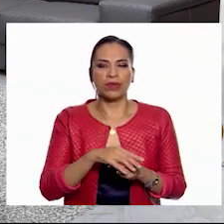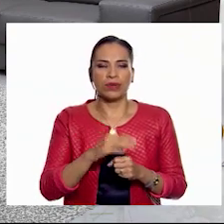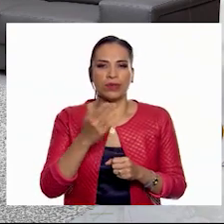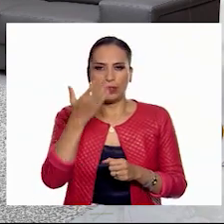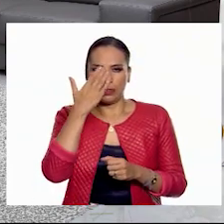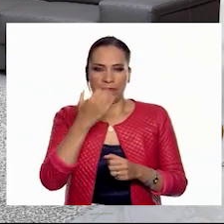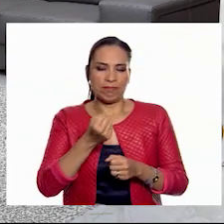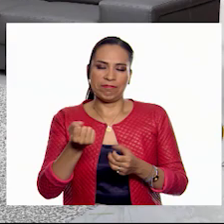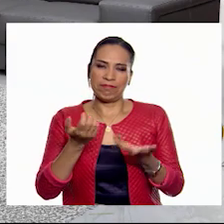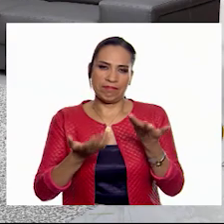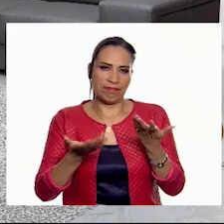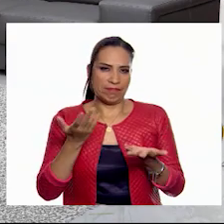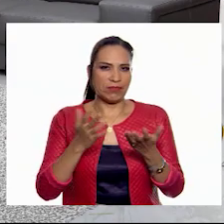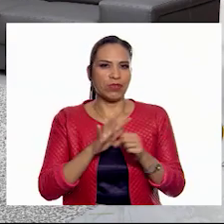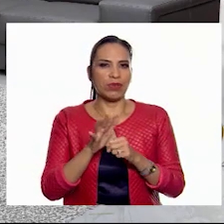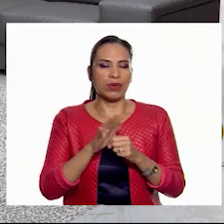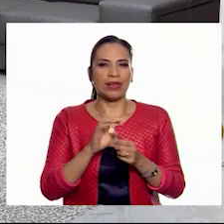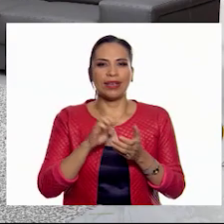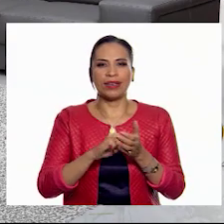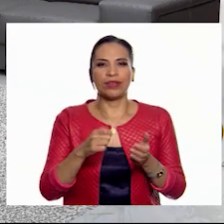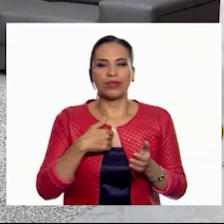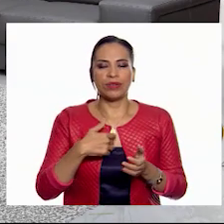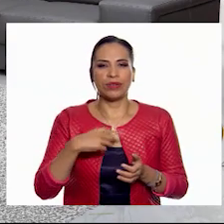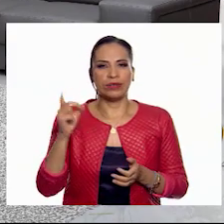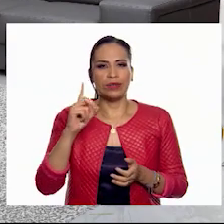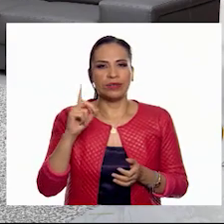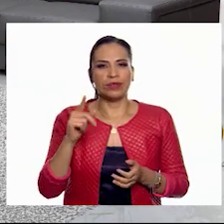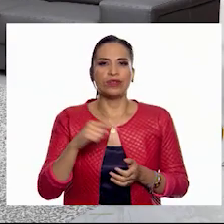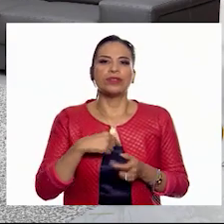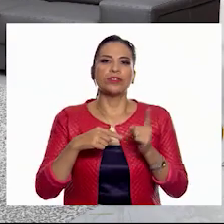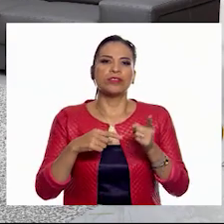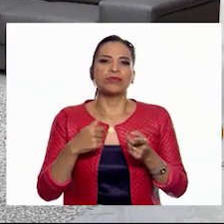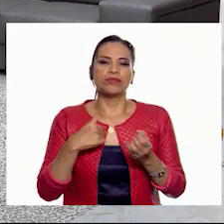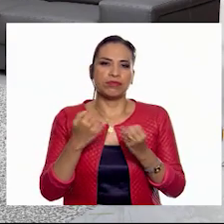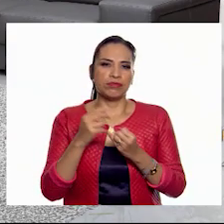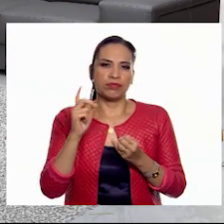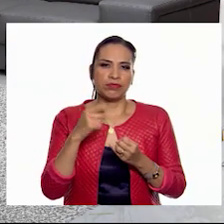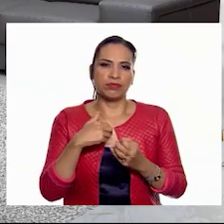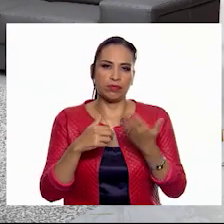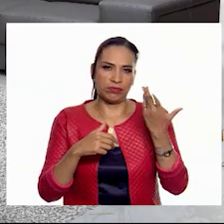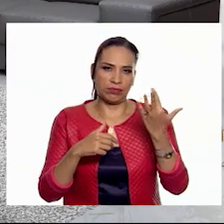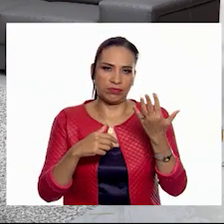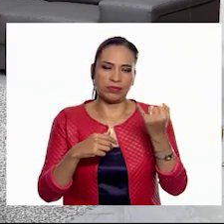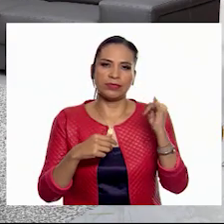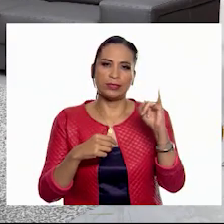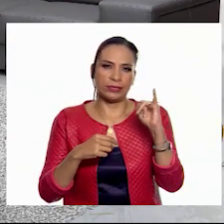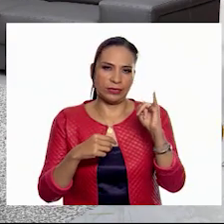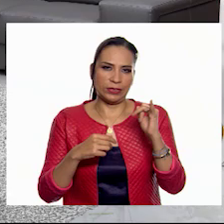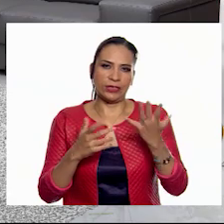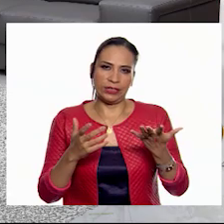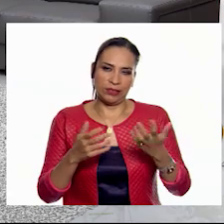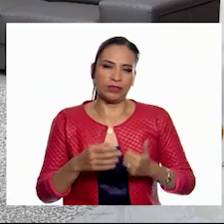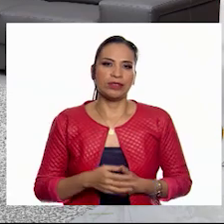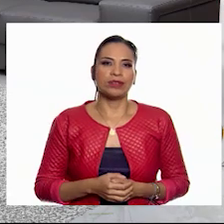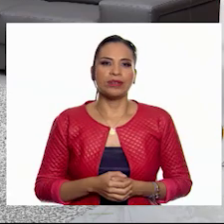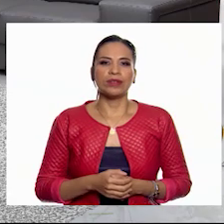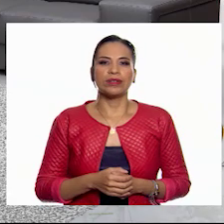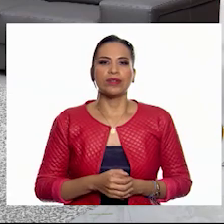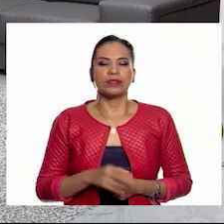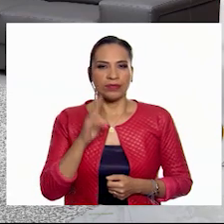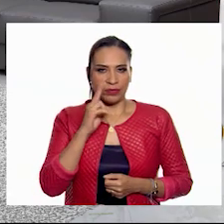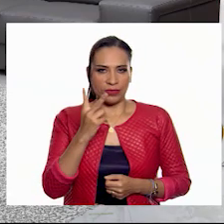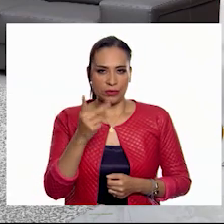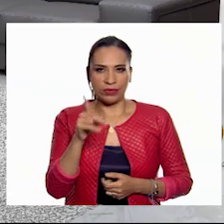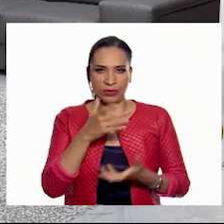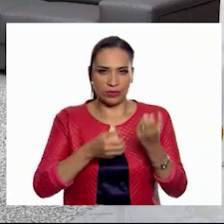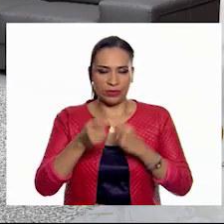hábil. La mano menos hábil. Por ejemplo, yo soy diestra. ¿Tú, Jorge? Yo también. la menos hábil es la izquierda. La mía también. Entonces, a dos